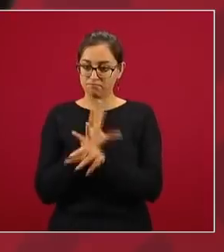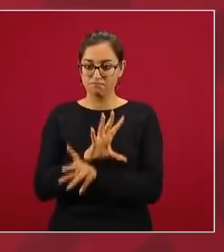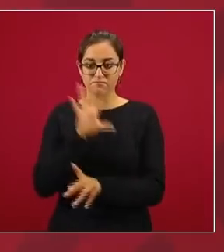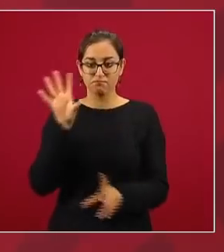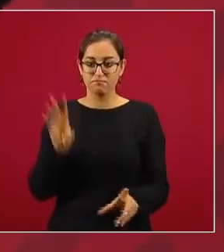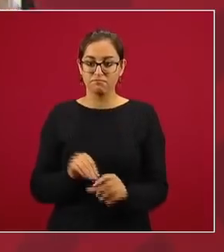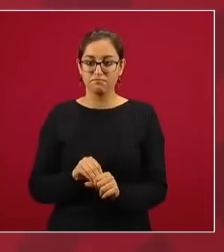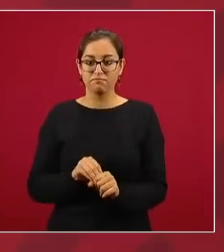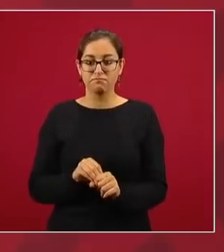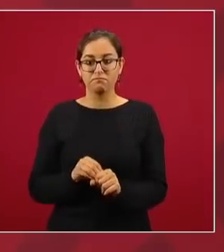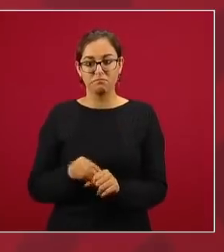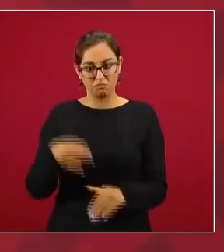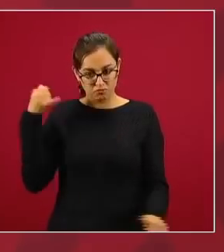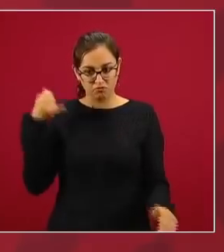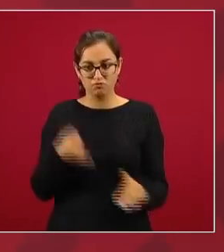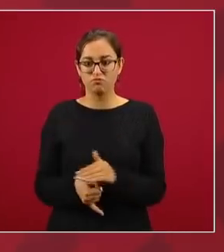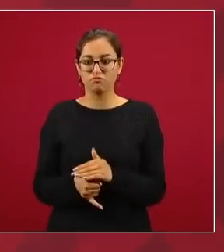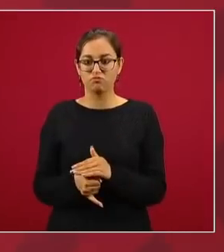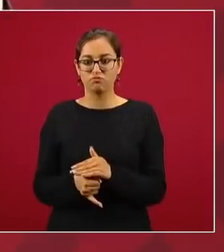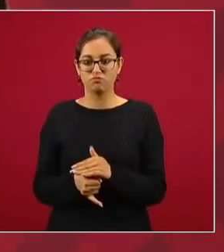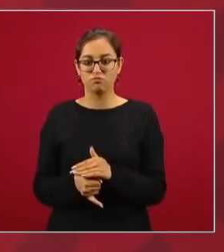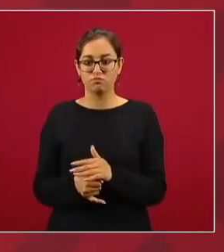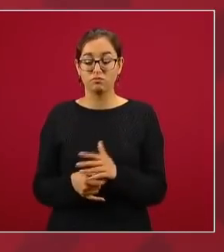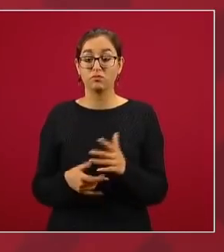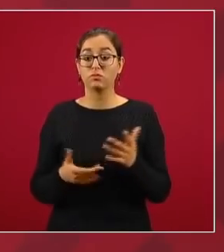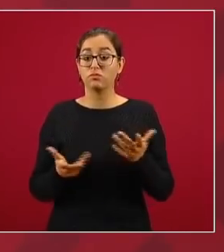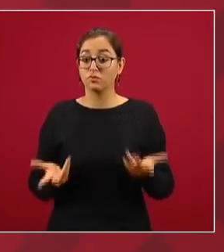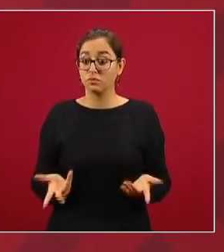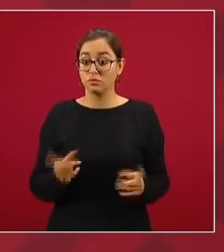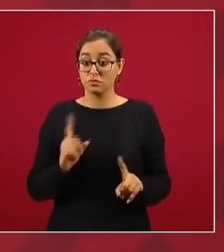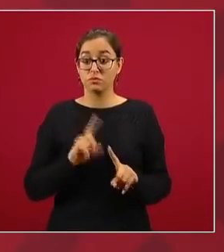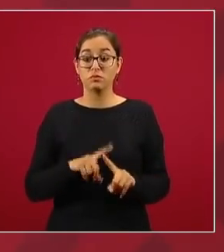pero completa y que